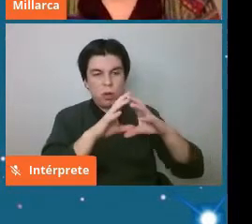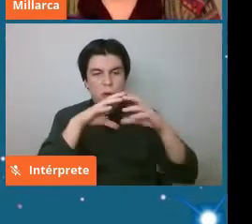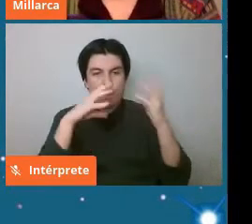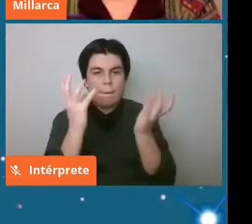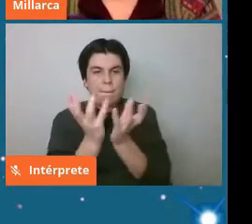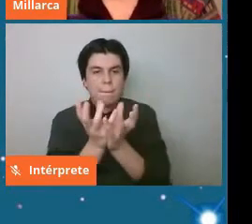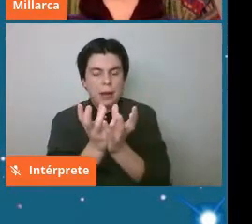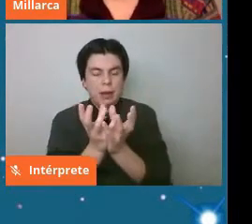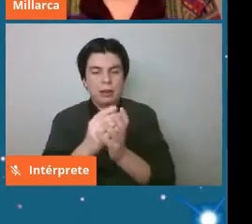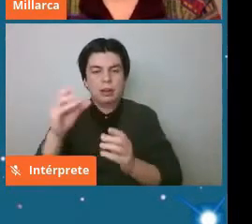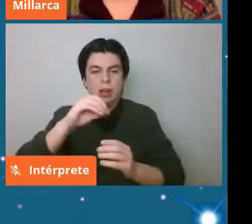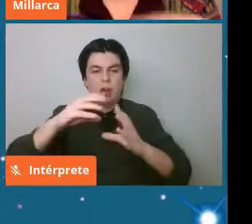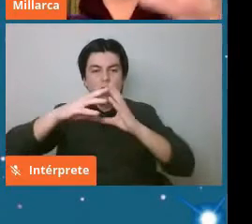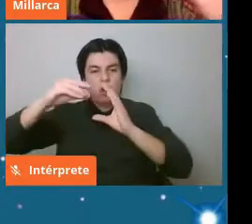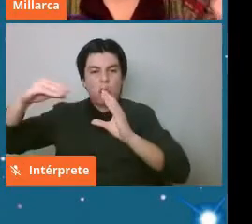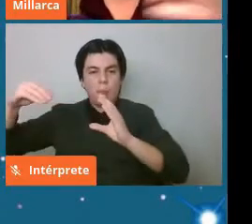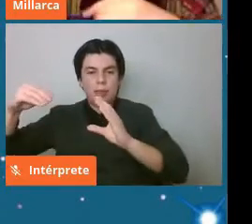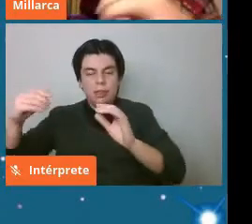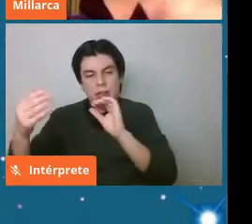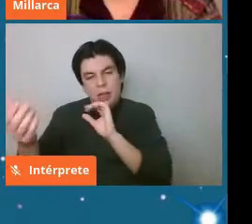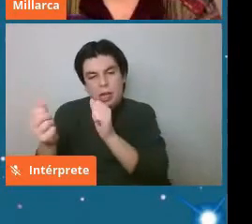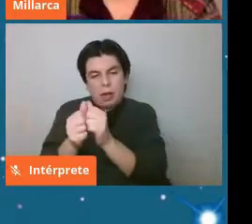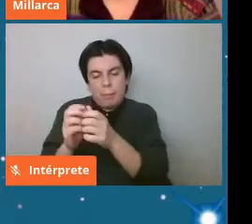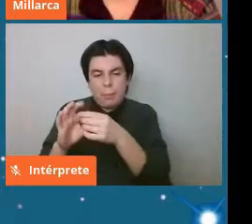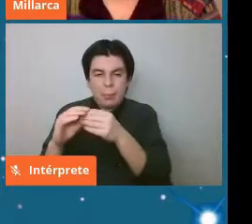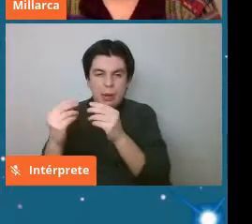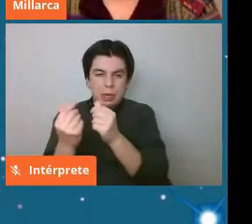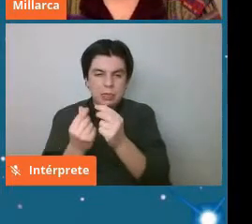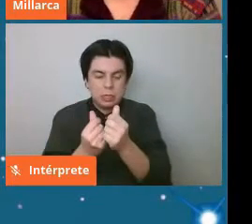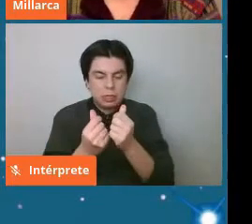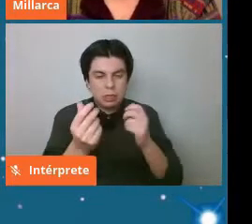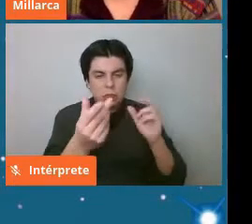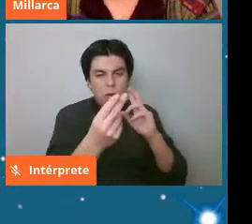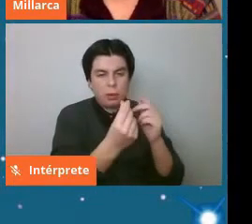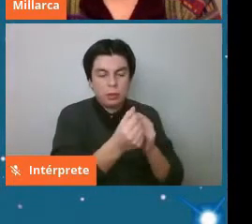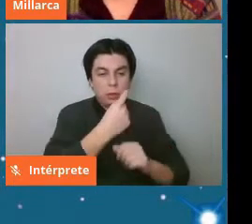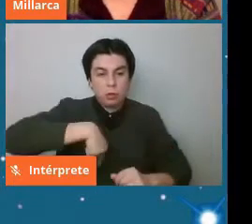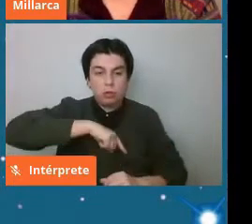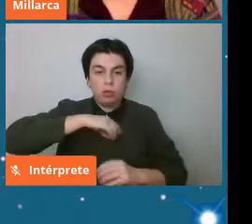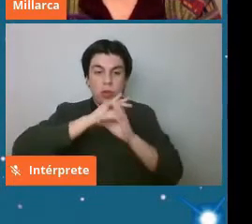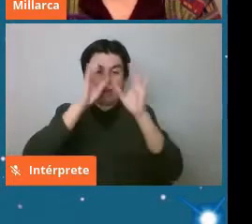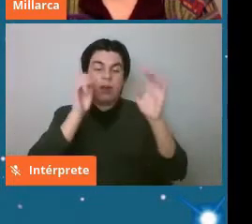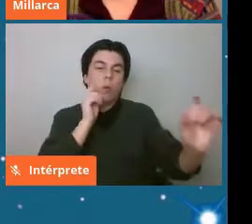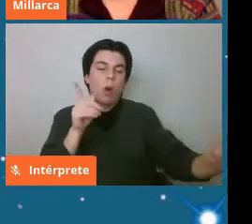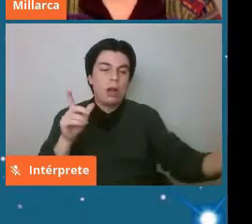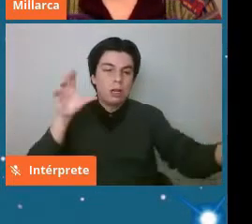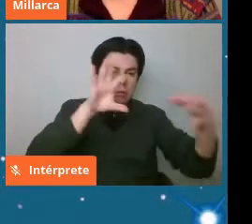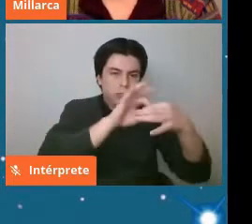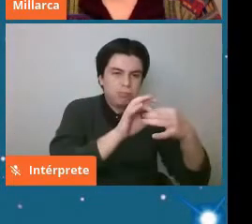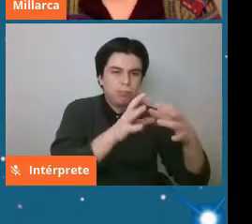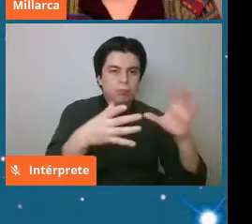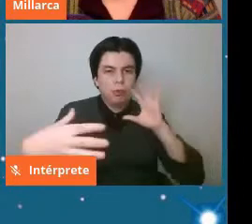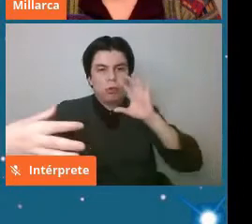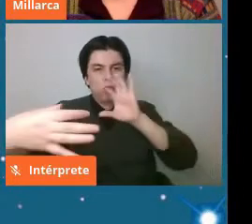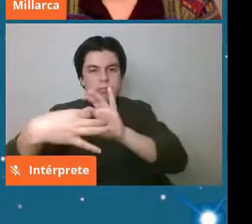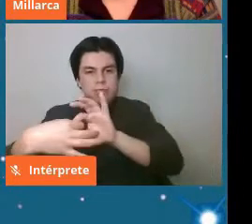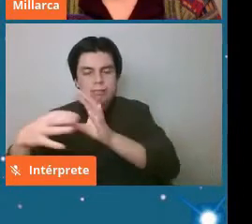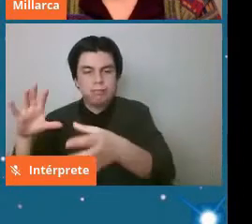asociadas y que no tenemos claro cuál es cuál de los únicos que sabemos mejor son de los